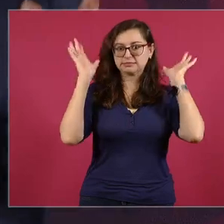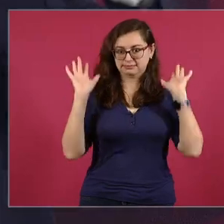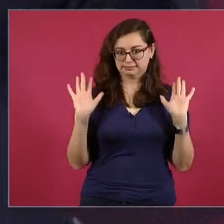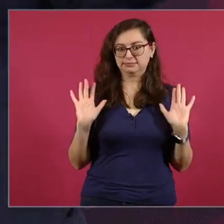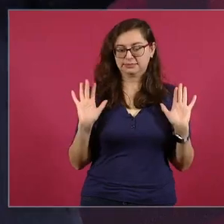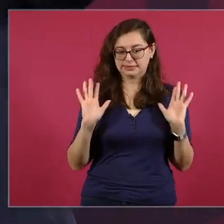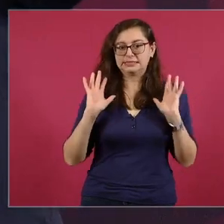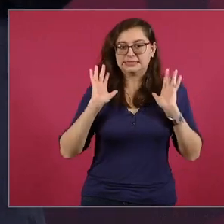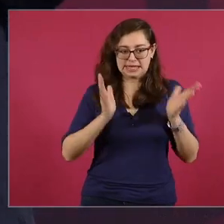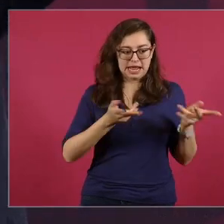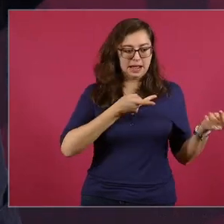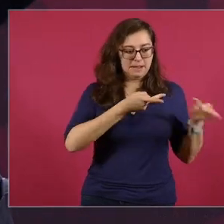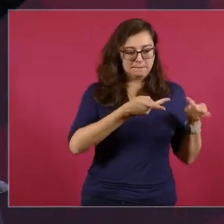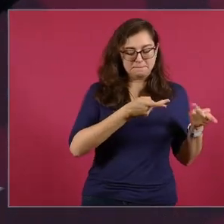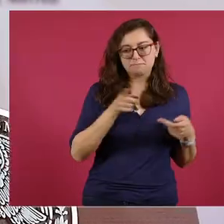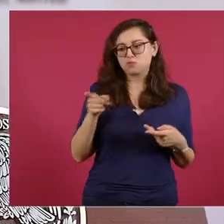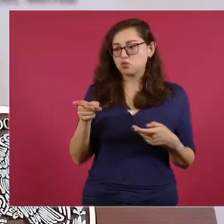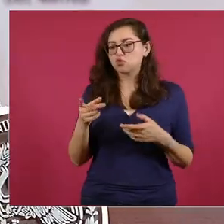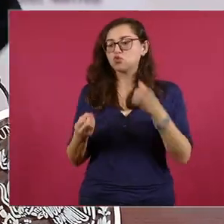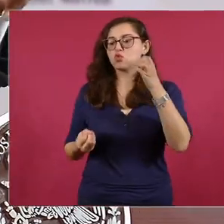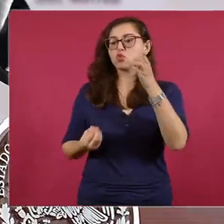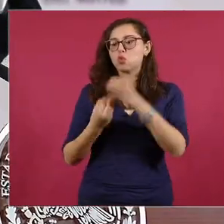Claudia Carlota